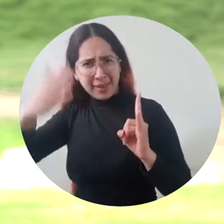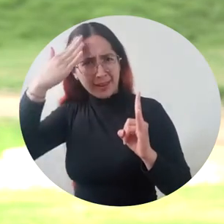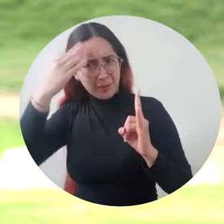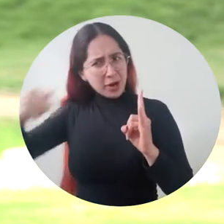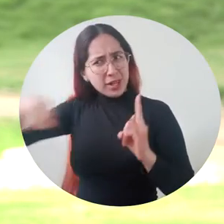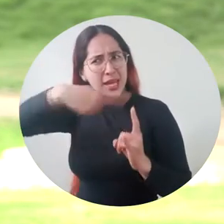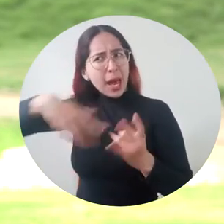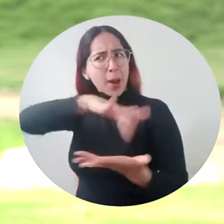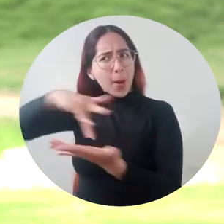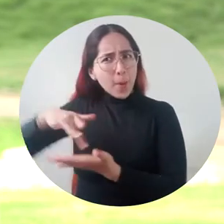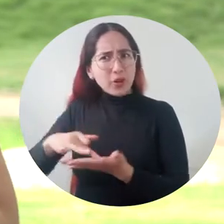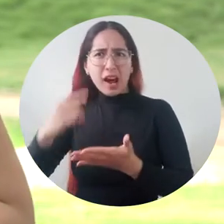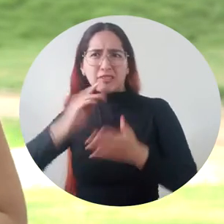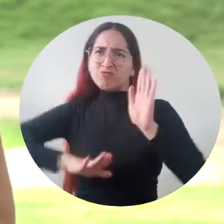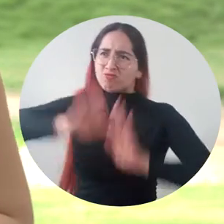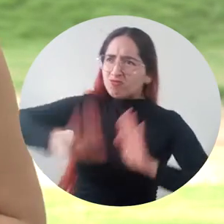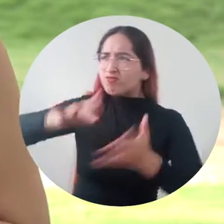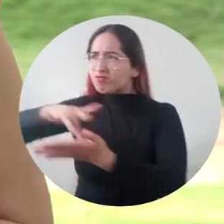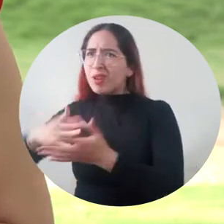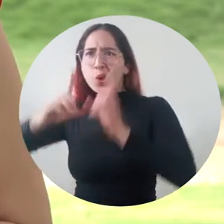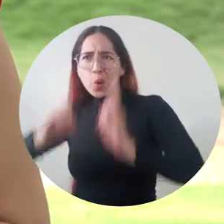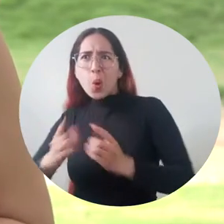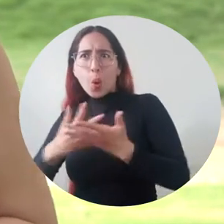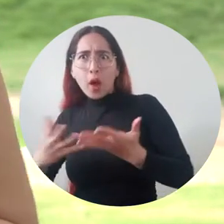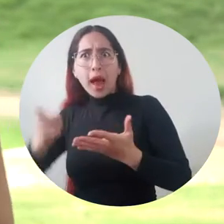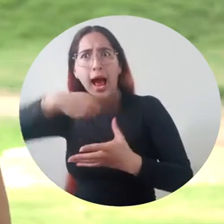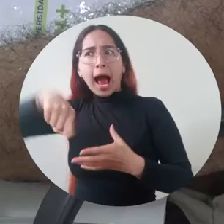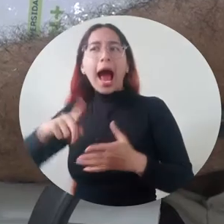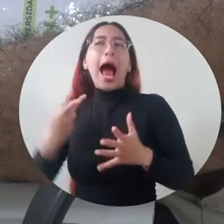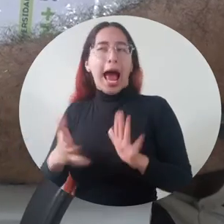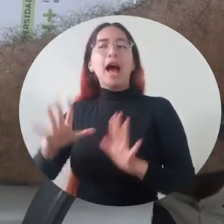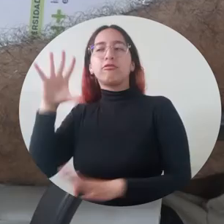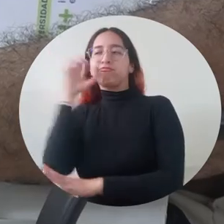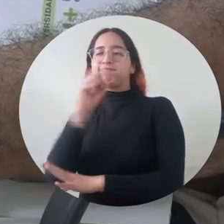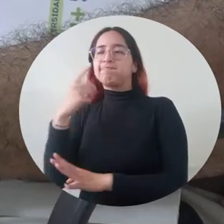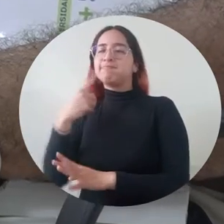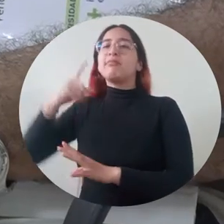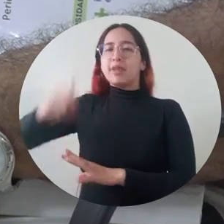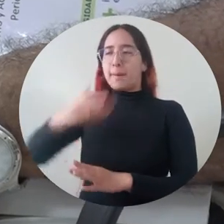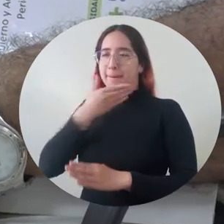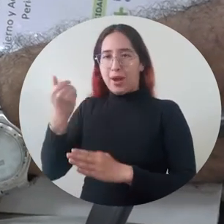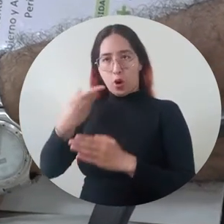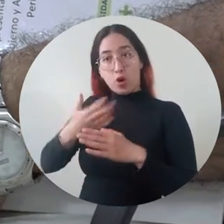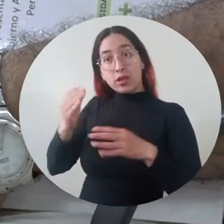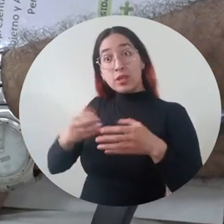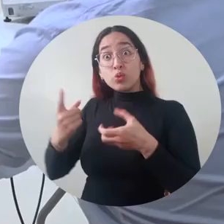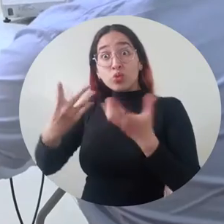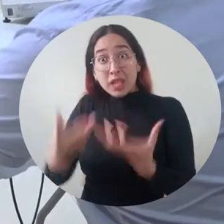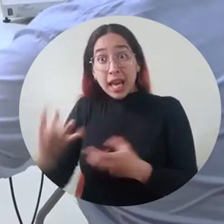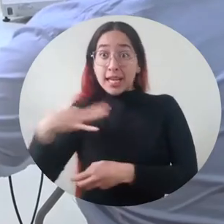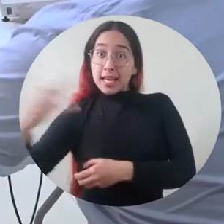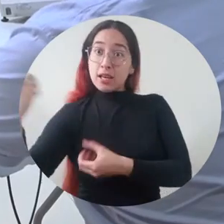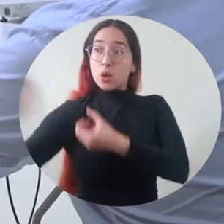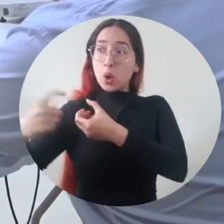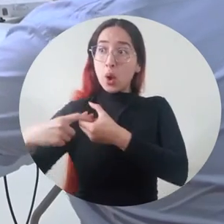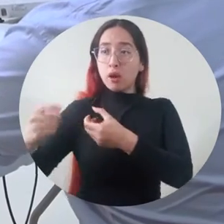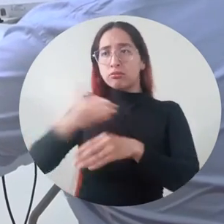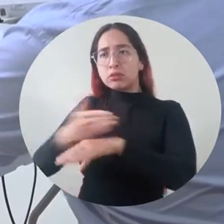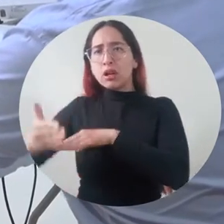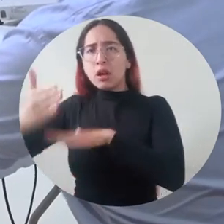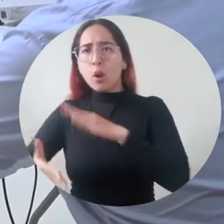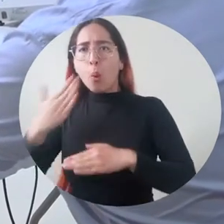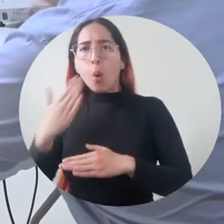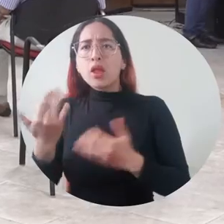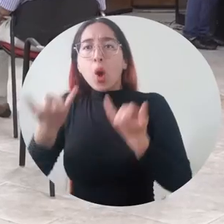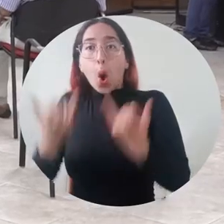los consejos de programa, consejos de facultad y CIARP, ha decidido ampliar el proceso de inscripción de los candidatos hasta hoy 13 de